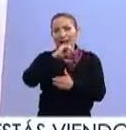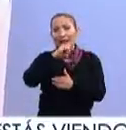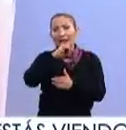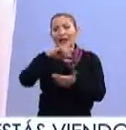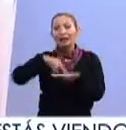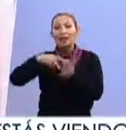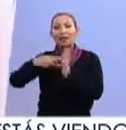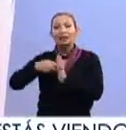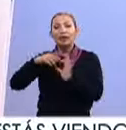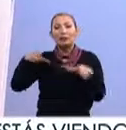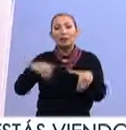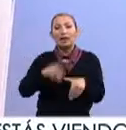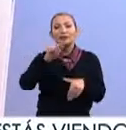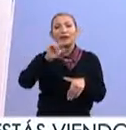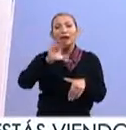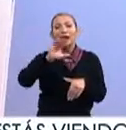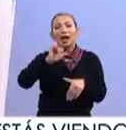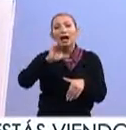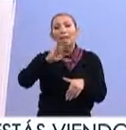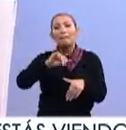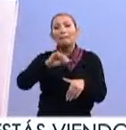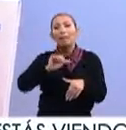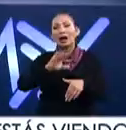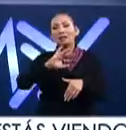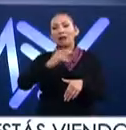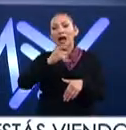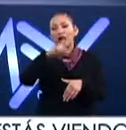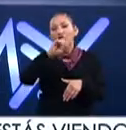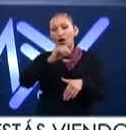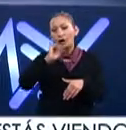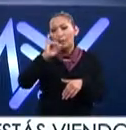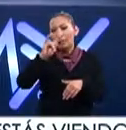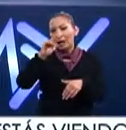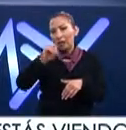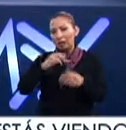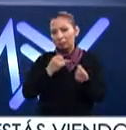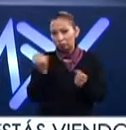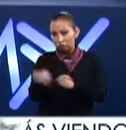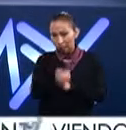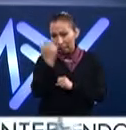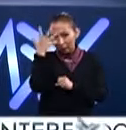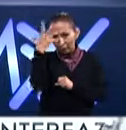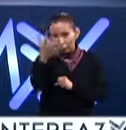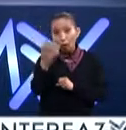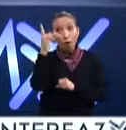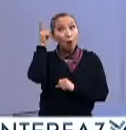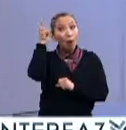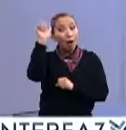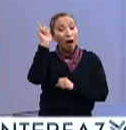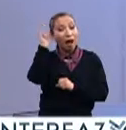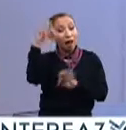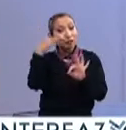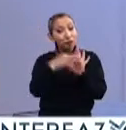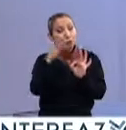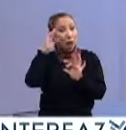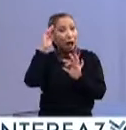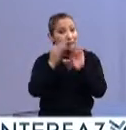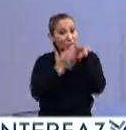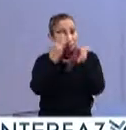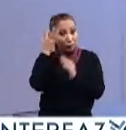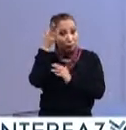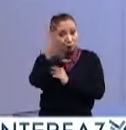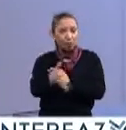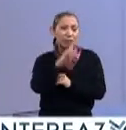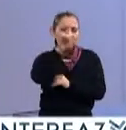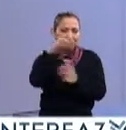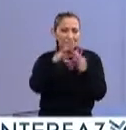Arquitectura Unidad de Camachalco del Instituto Politécnico Nacional. Te deseamos mucho éxito, que logres concretar esa maestría. Y,